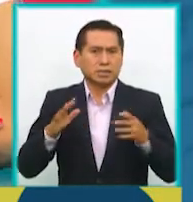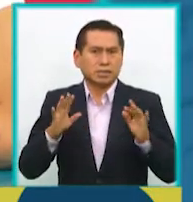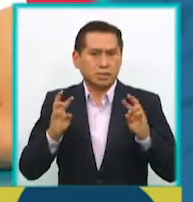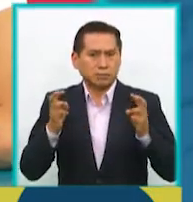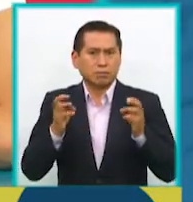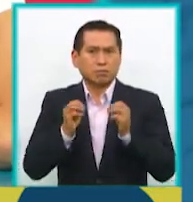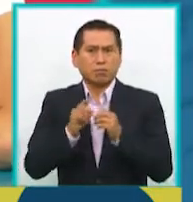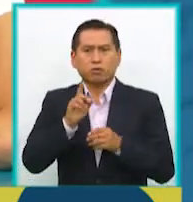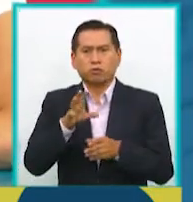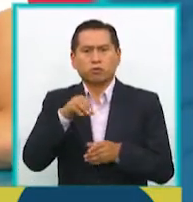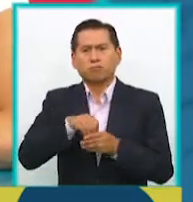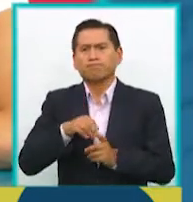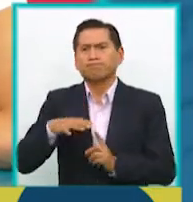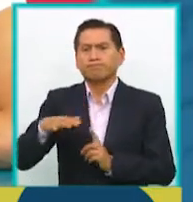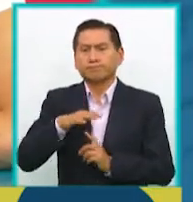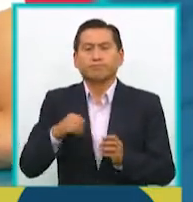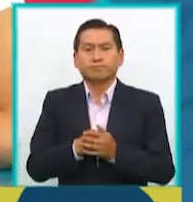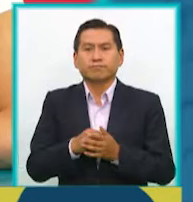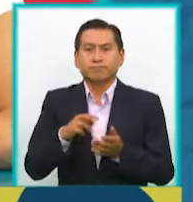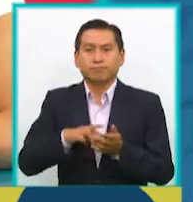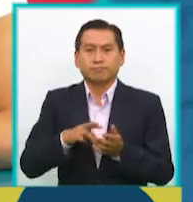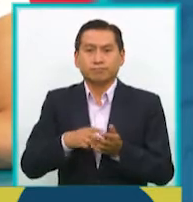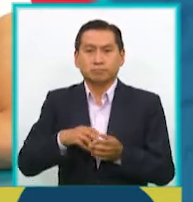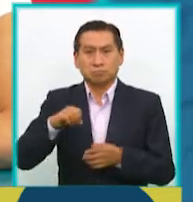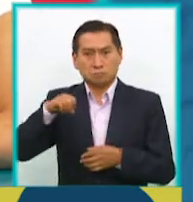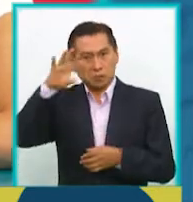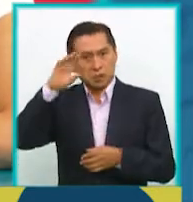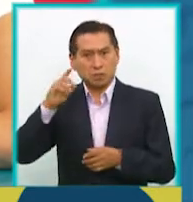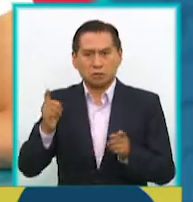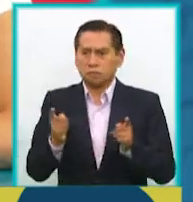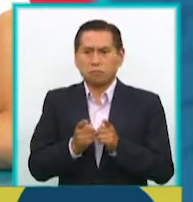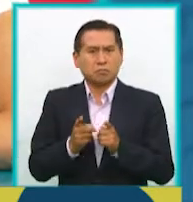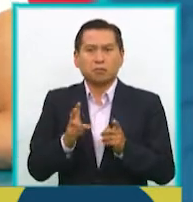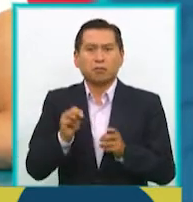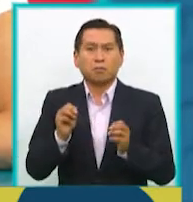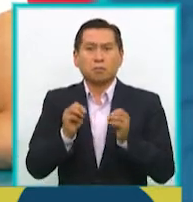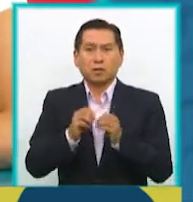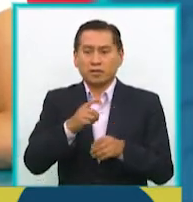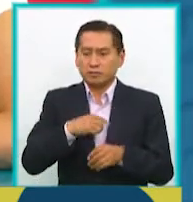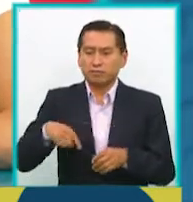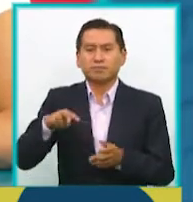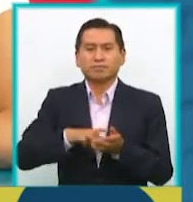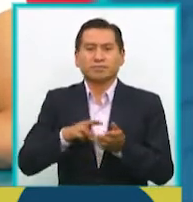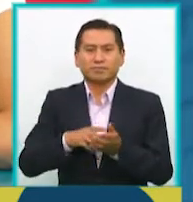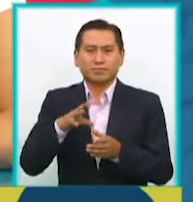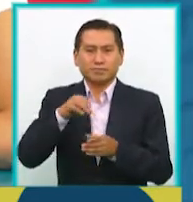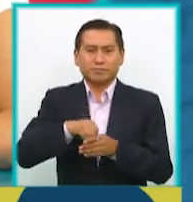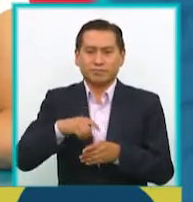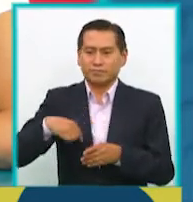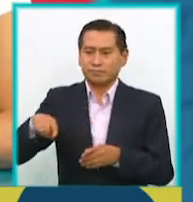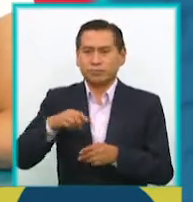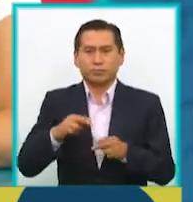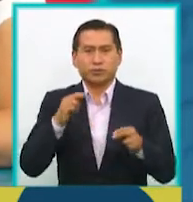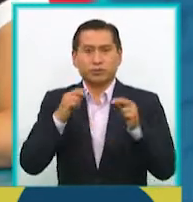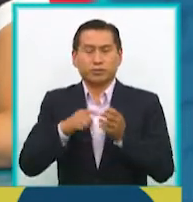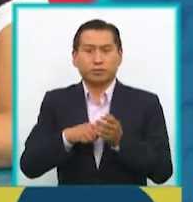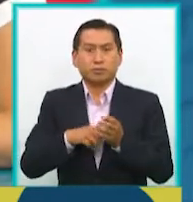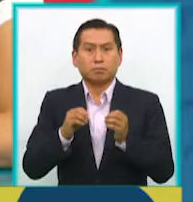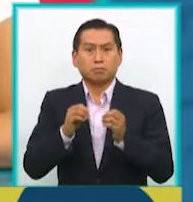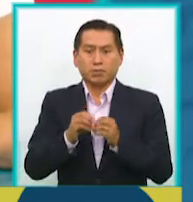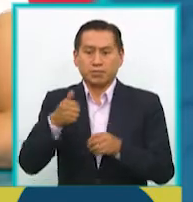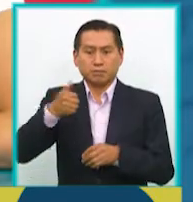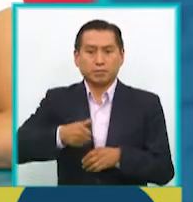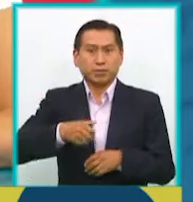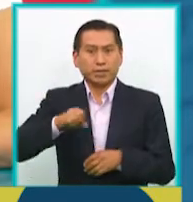también con tu contexto, no solo con el contexto tarijeño, que es la donde directamente encasillan desde la prensa el filme, es un filme de